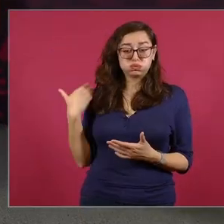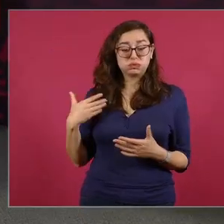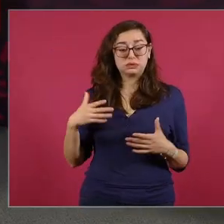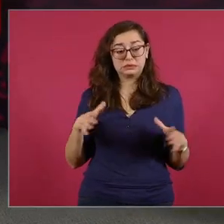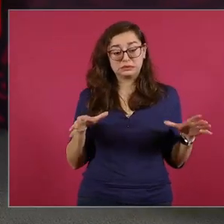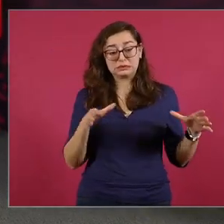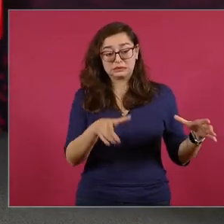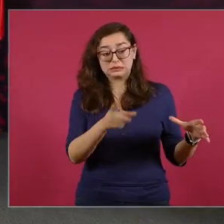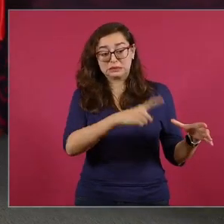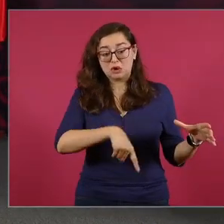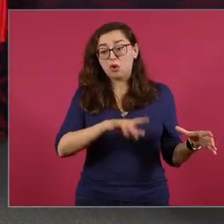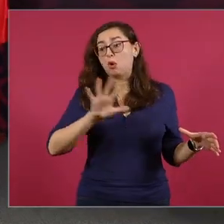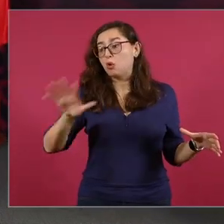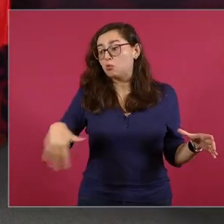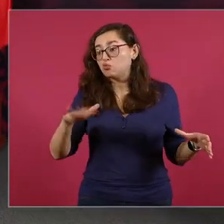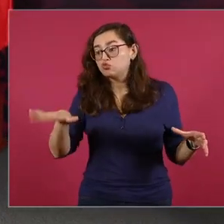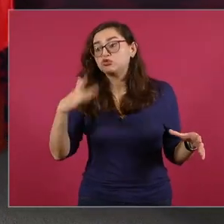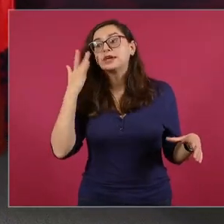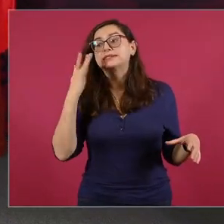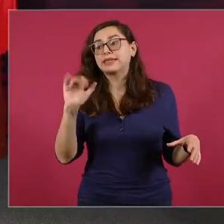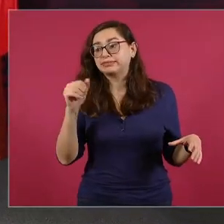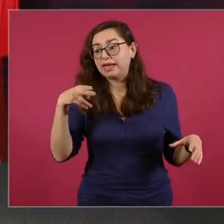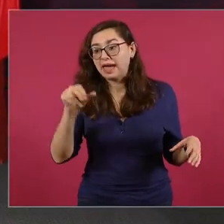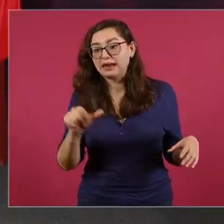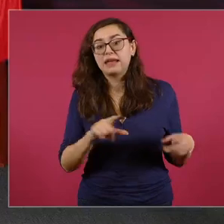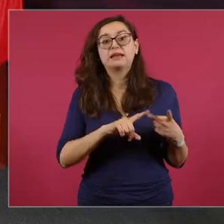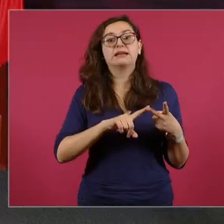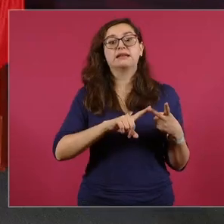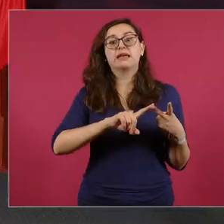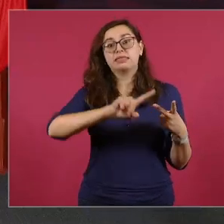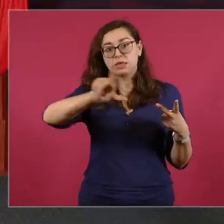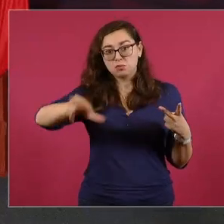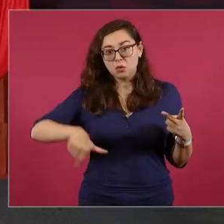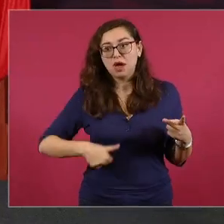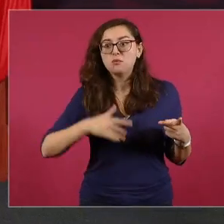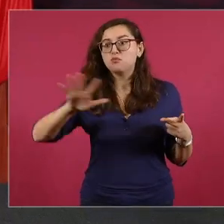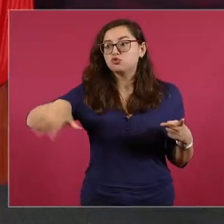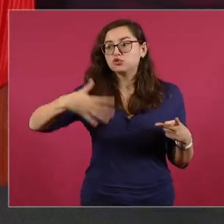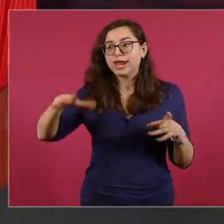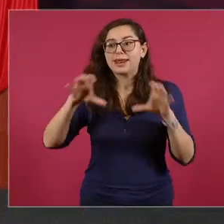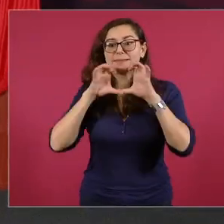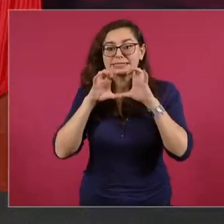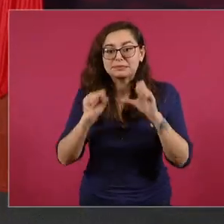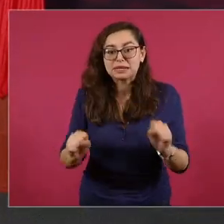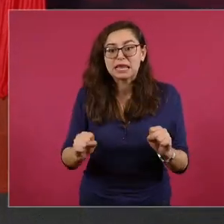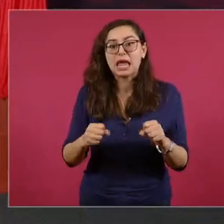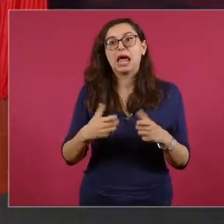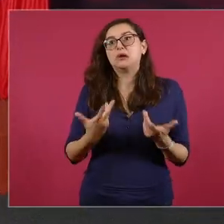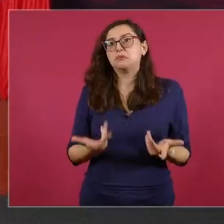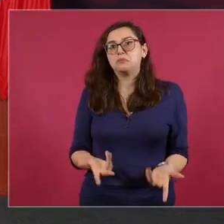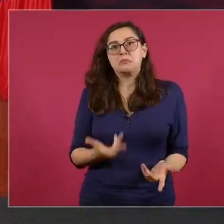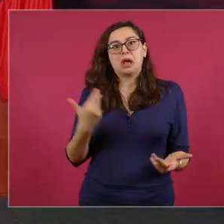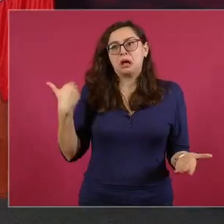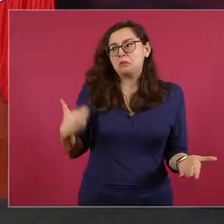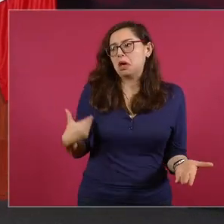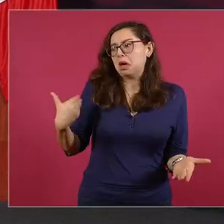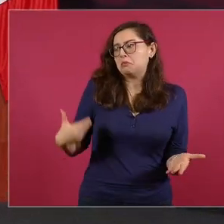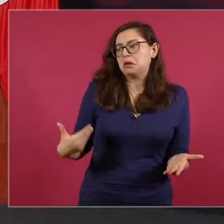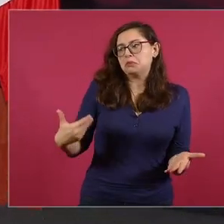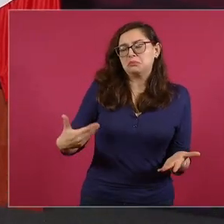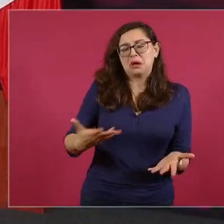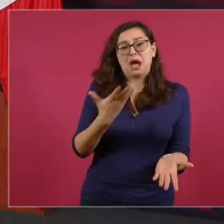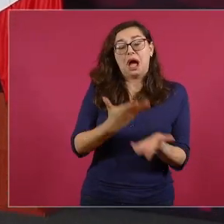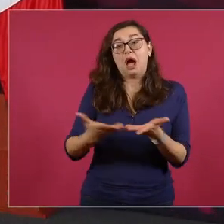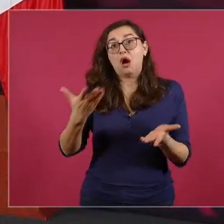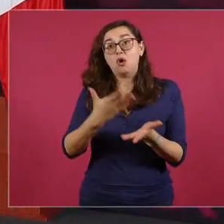Maximiliano al extranjero siempre son así pero no